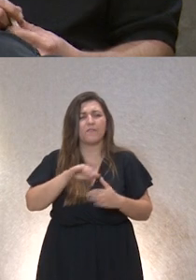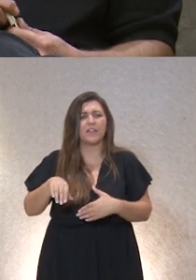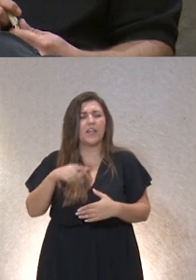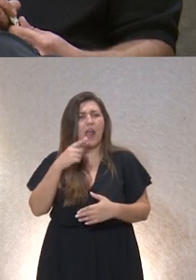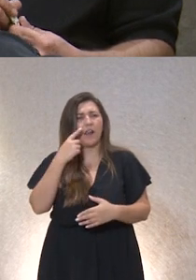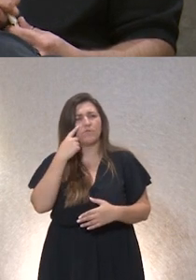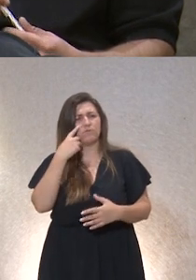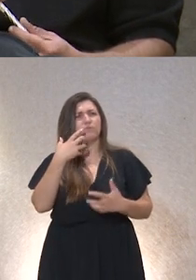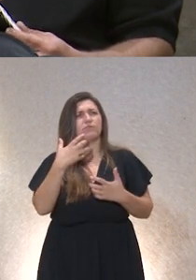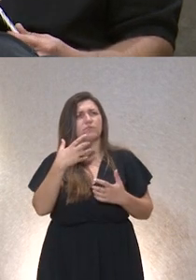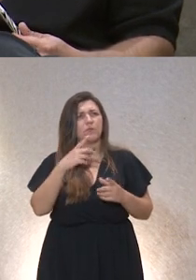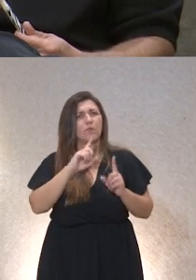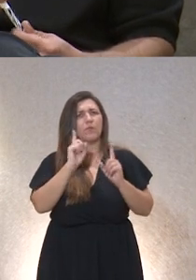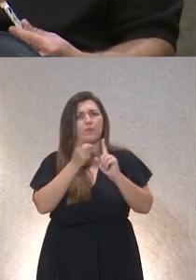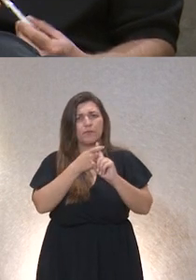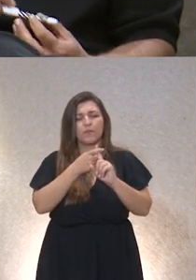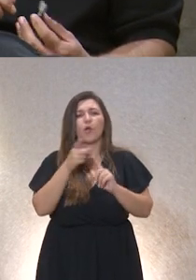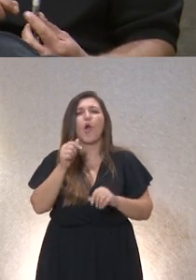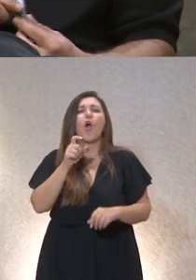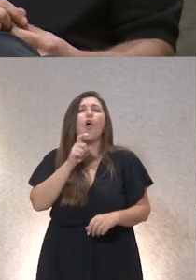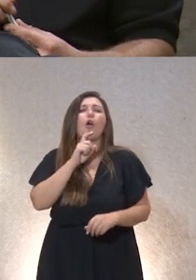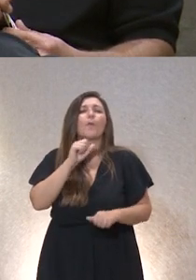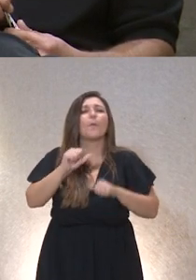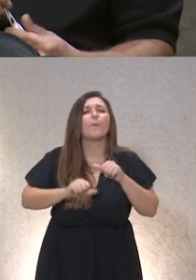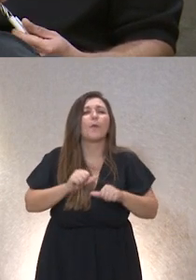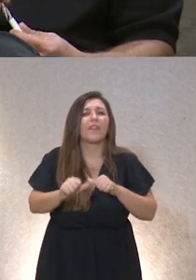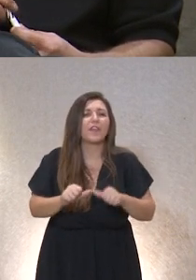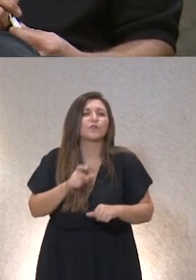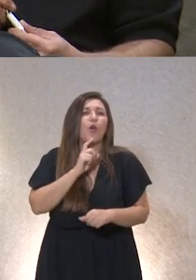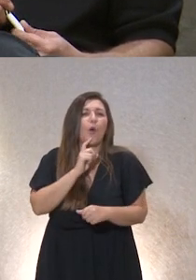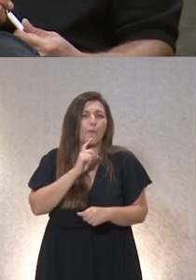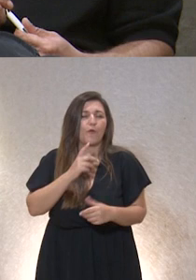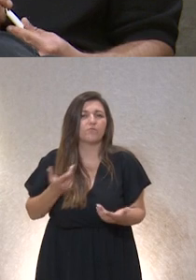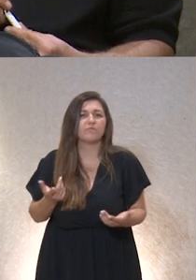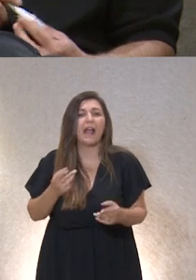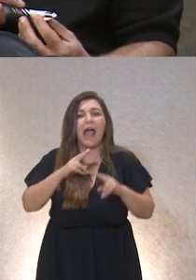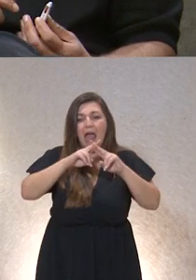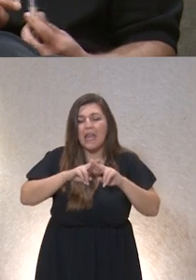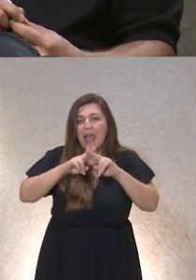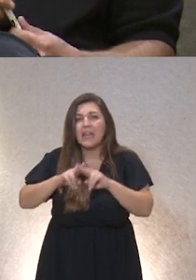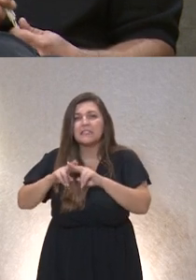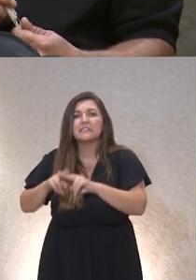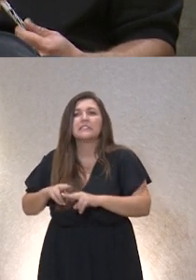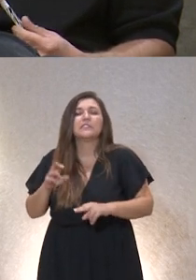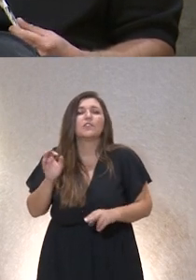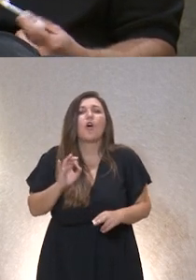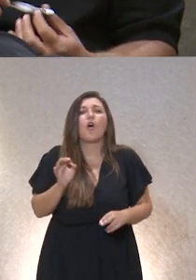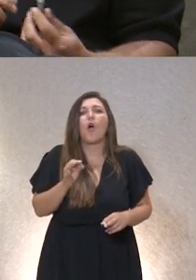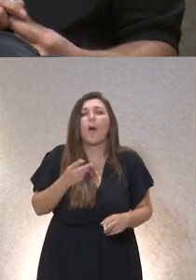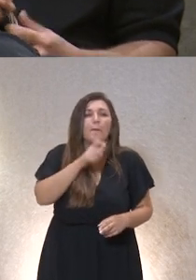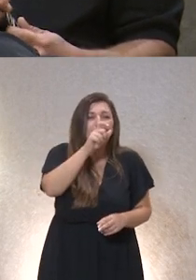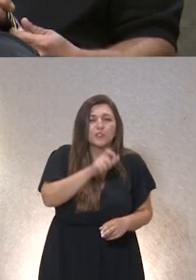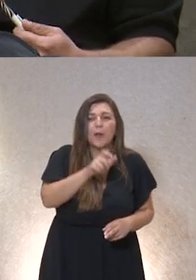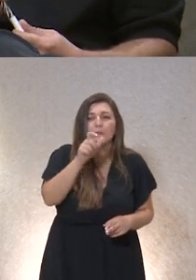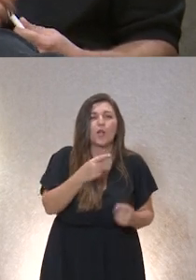este proceso quizá de identificación de esas restricciones? hay que hacer un análisis me imagino hay que ir persona por persona